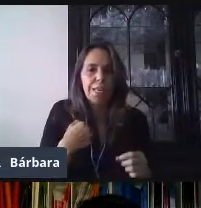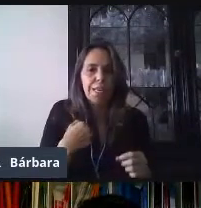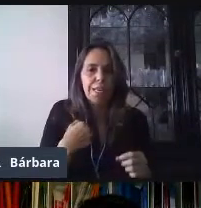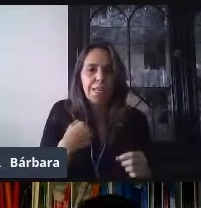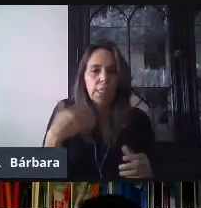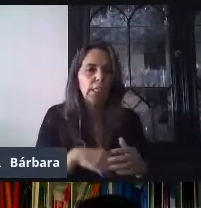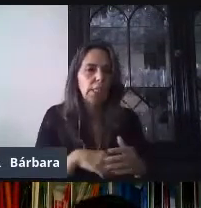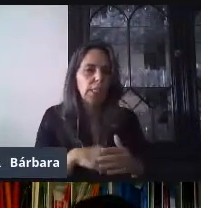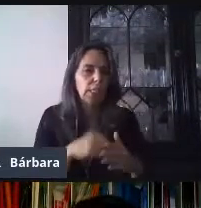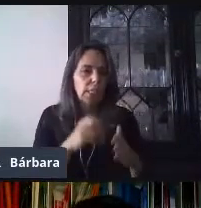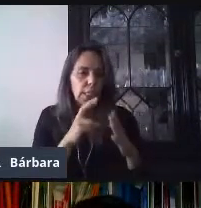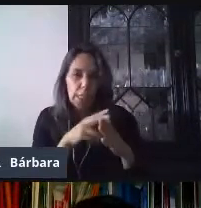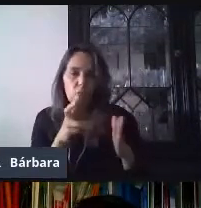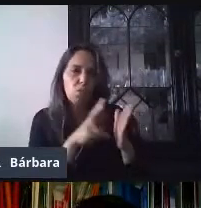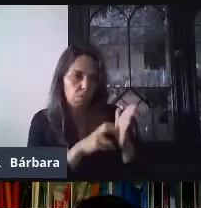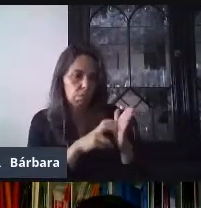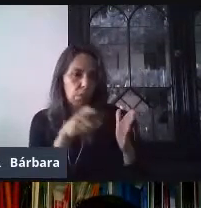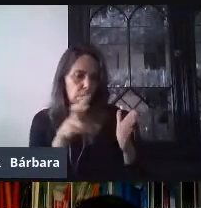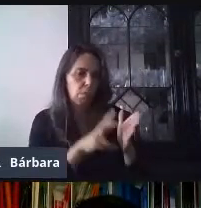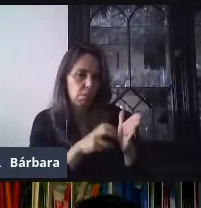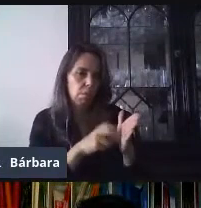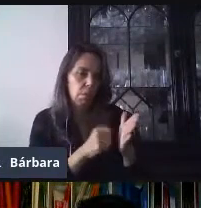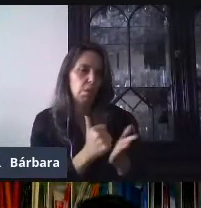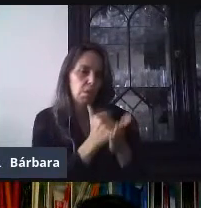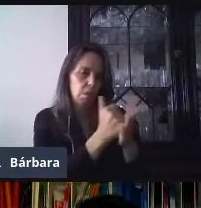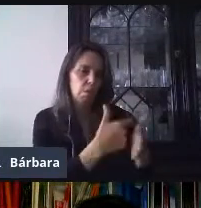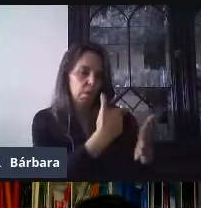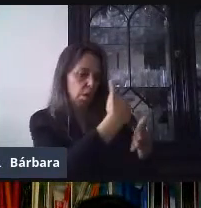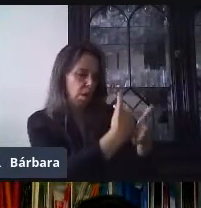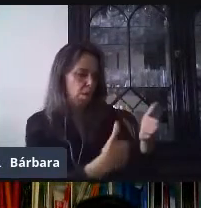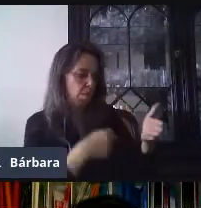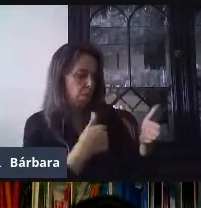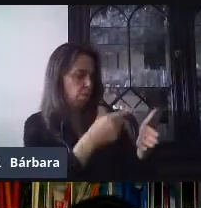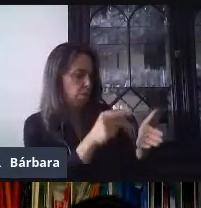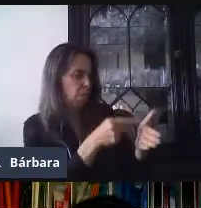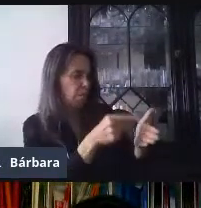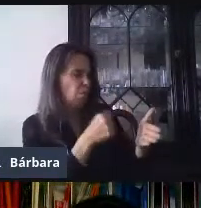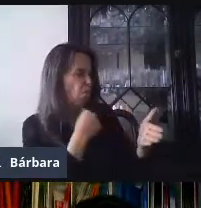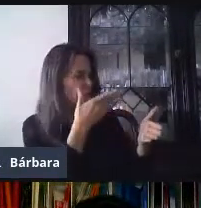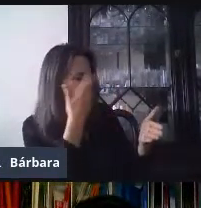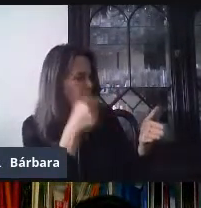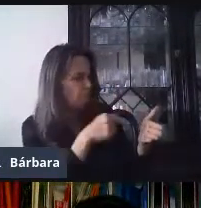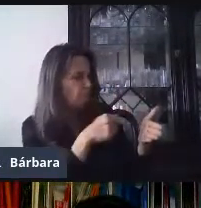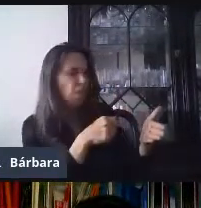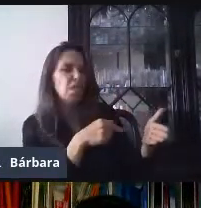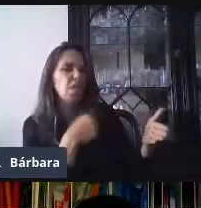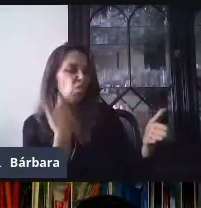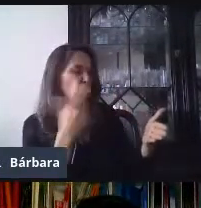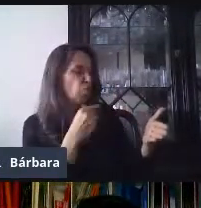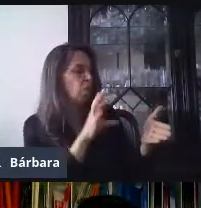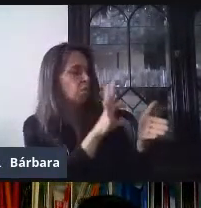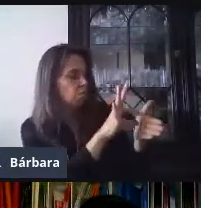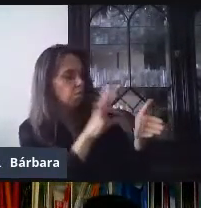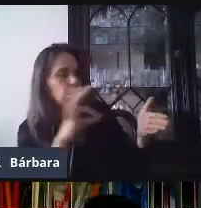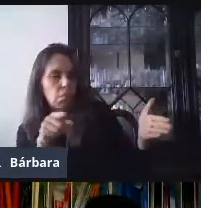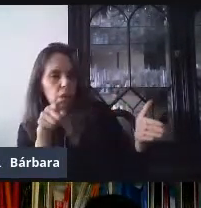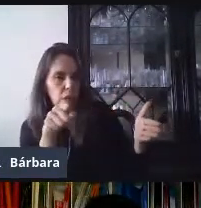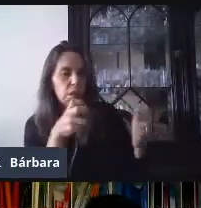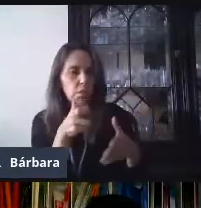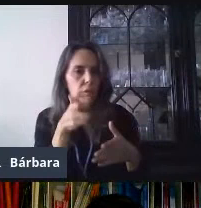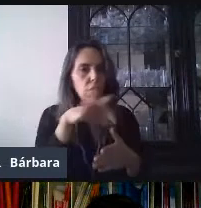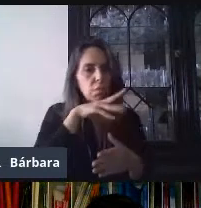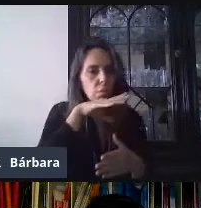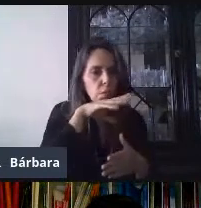dupliqué, pues, fácilmente me puedo ir a este botecito y eliminarla. A un lado de él vamos a encontrar este ícono que va a permitir duplicar.